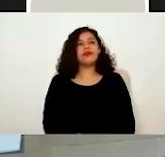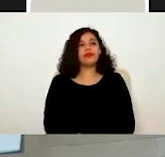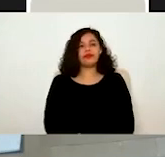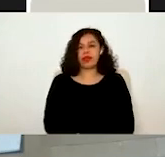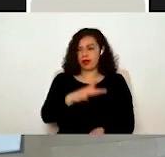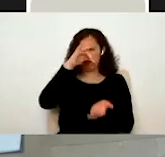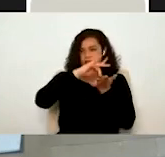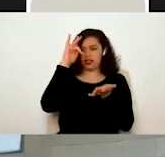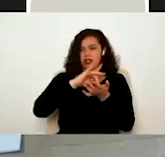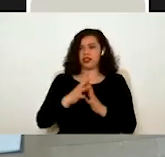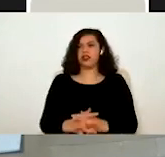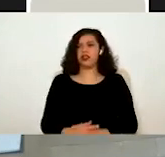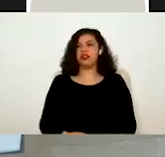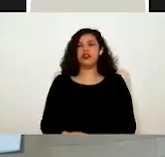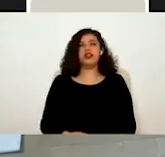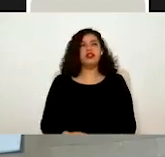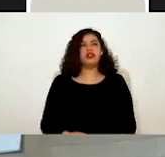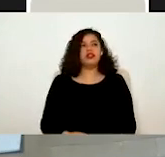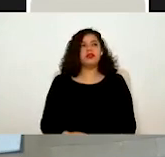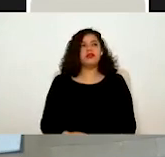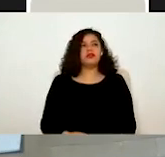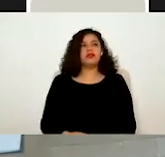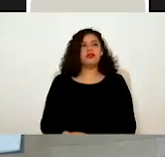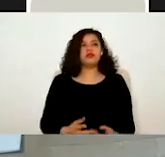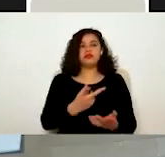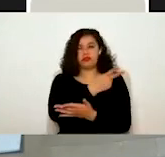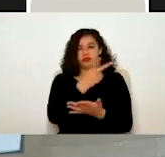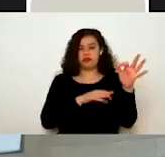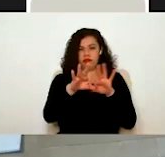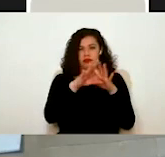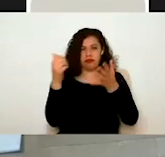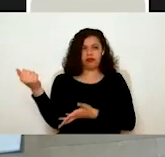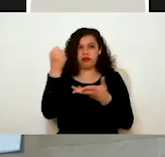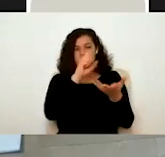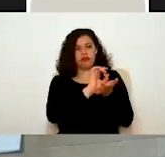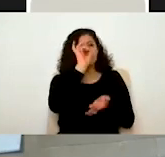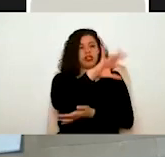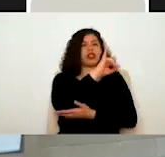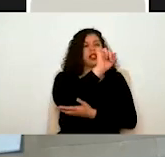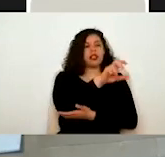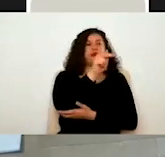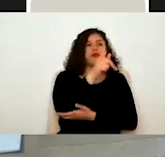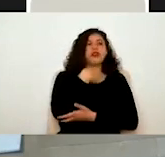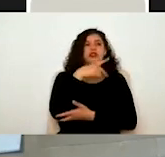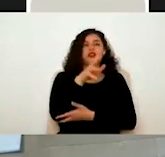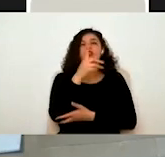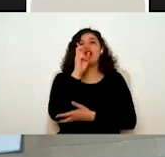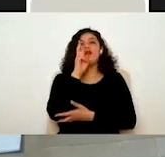Gracias. Nos comentan, el programa de trabajo y presupuesto fue enviado, sin embargo, no tengo forma de ver el estatus.